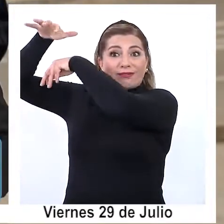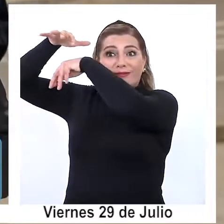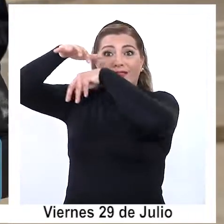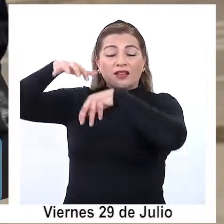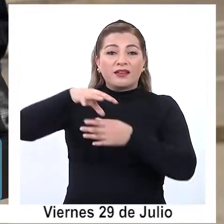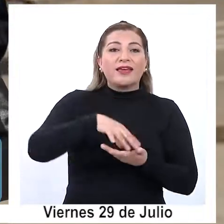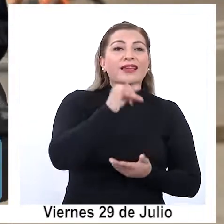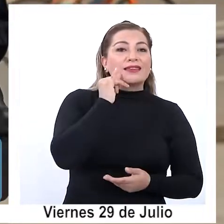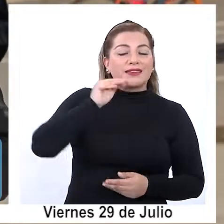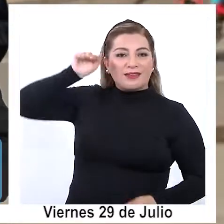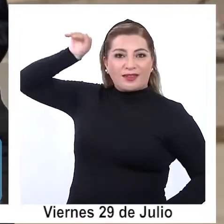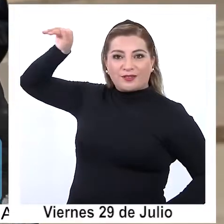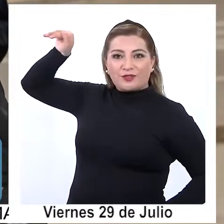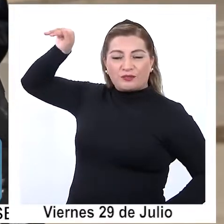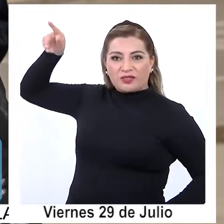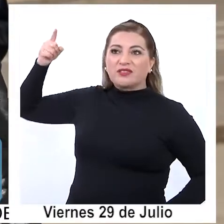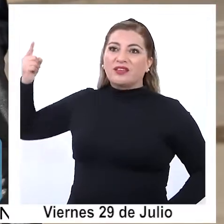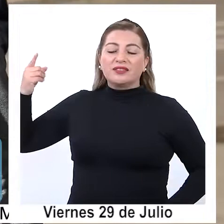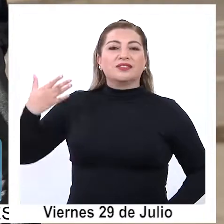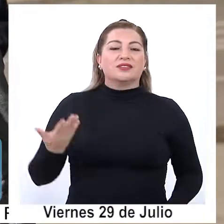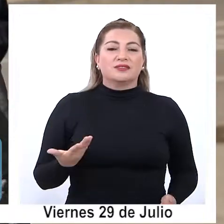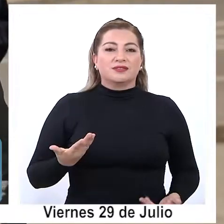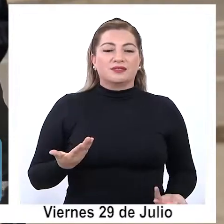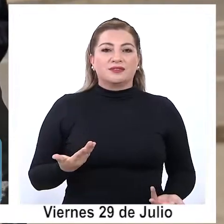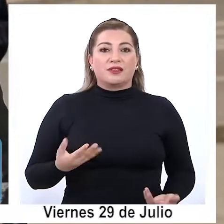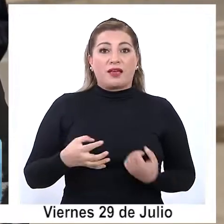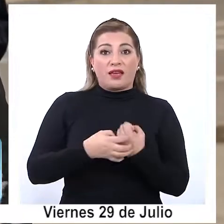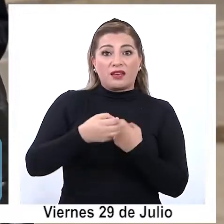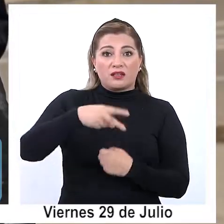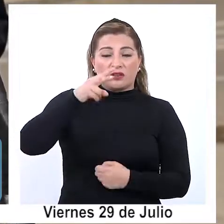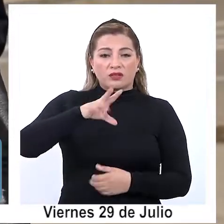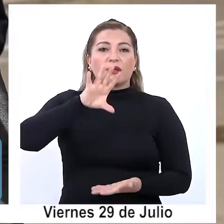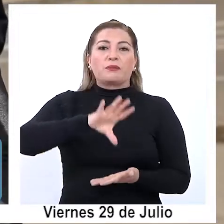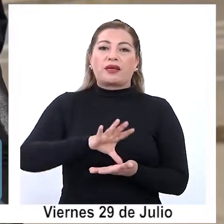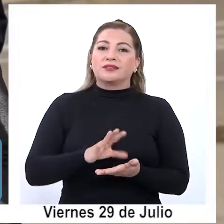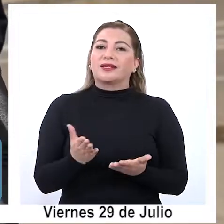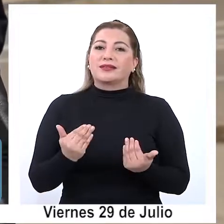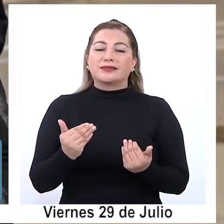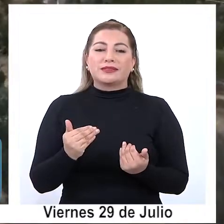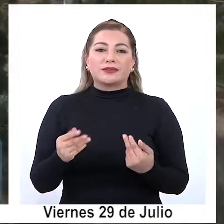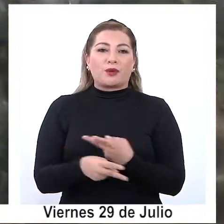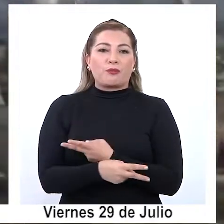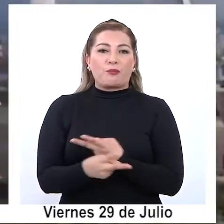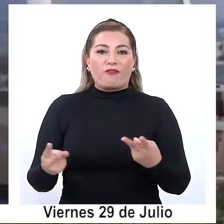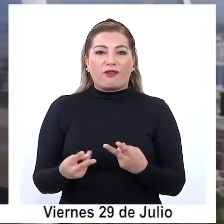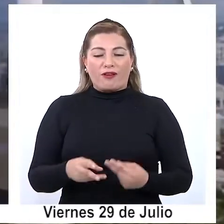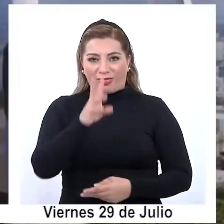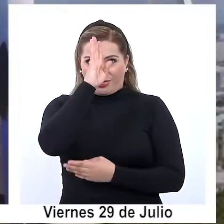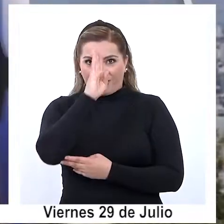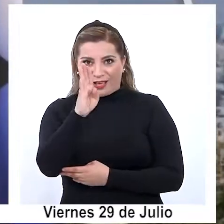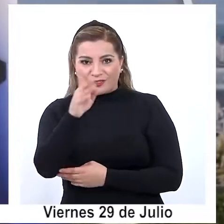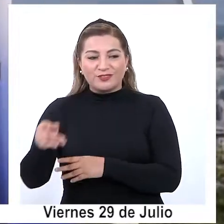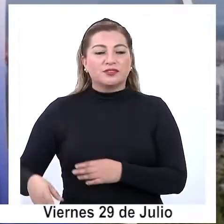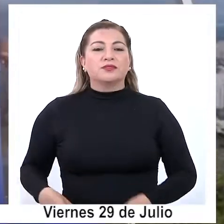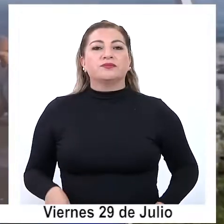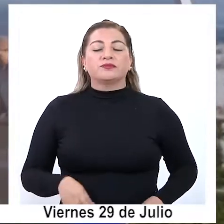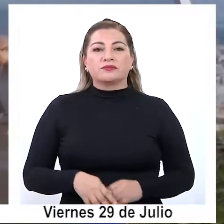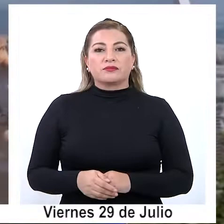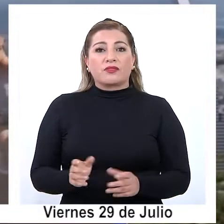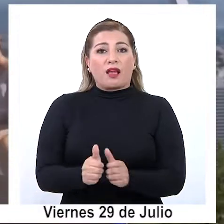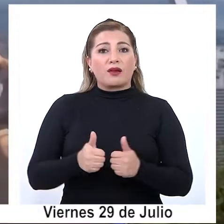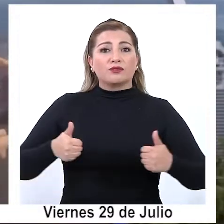entre Iquique y alto hospicio, porque también en el norte del país requieren transporte público digno. La autoridad